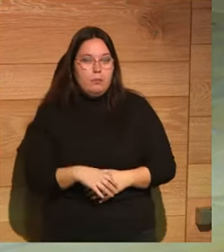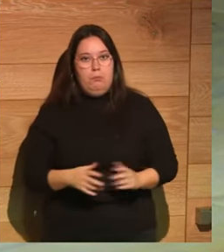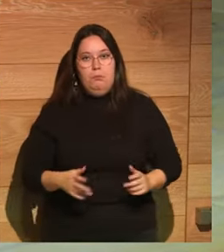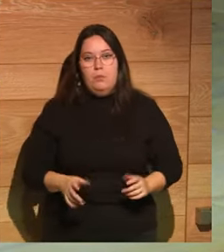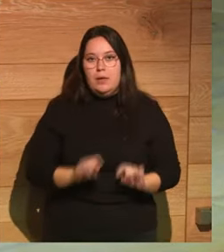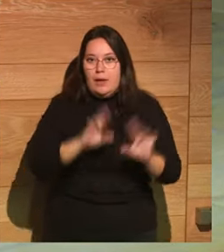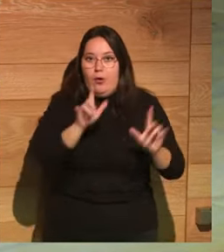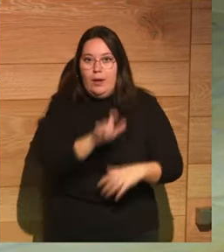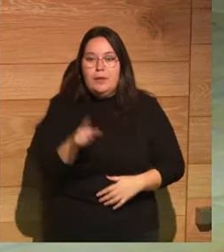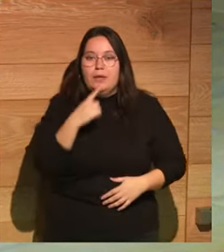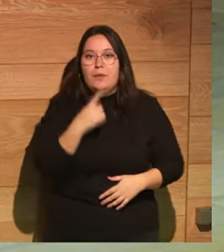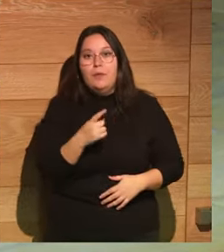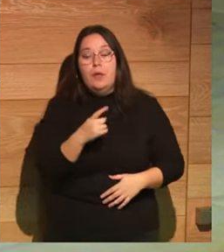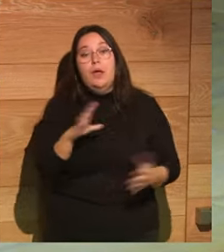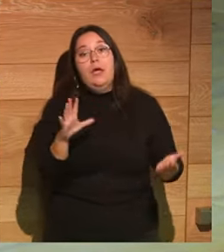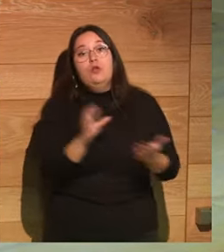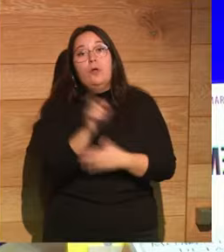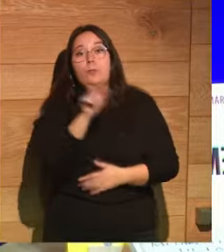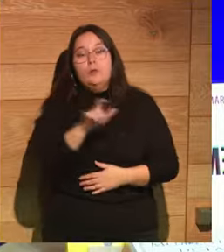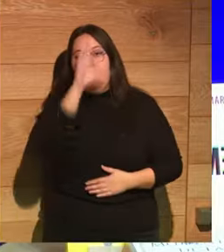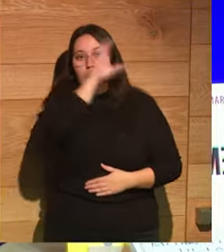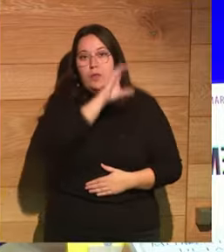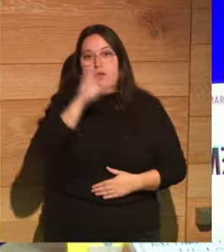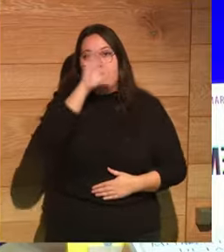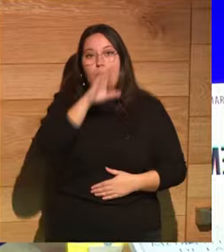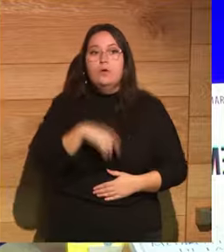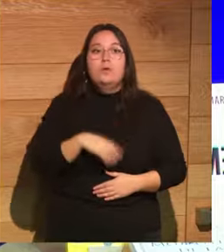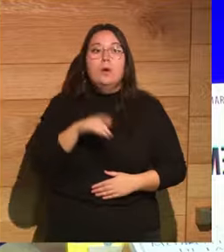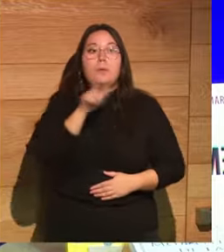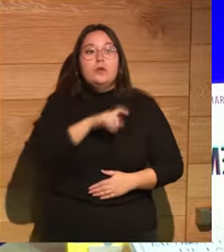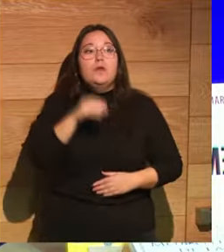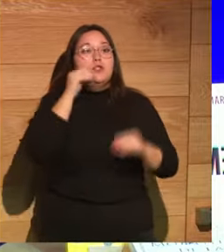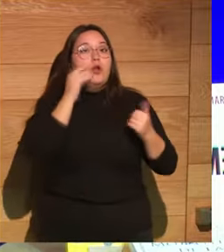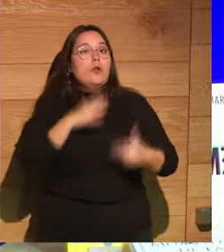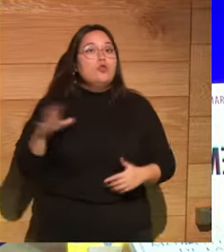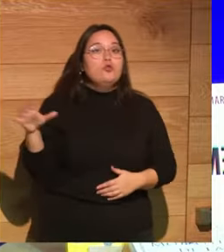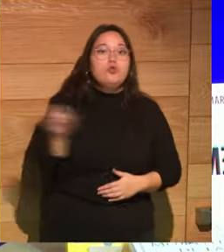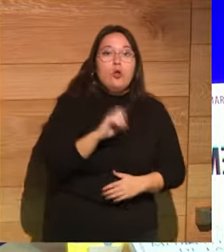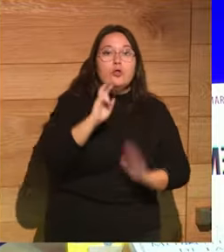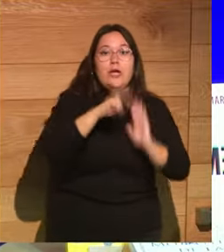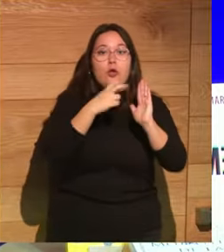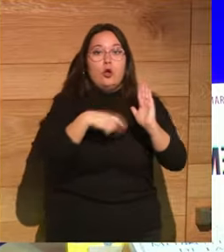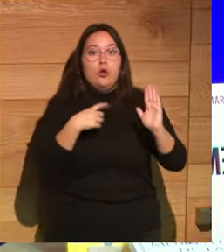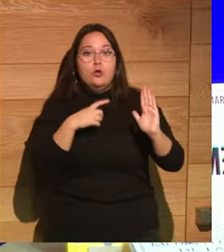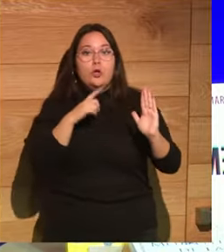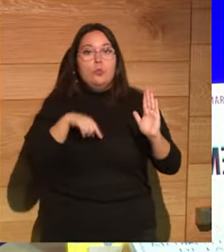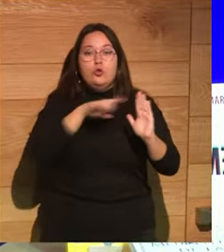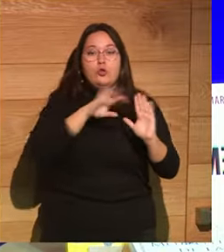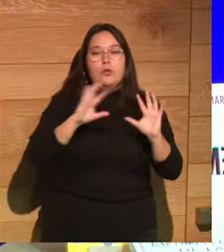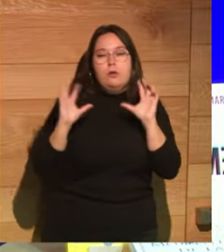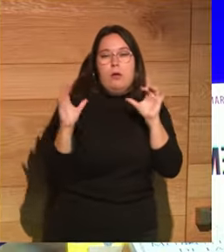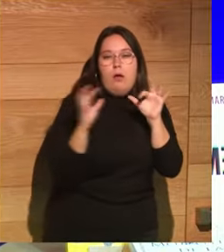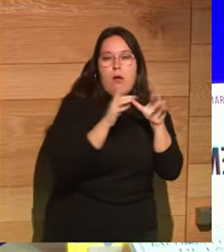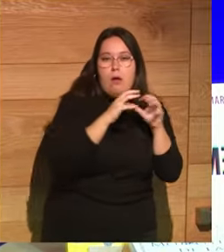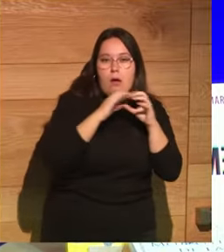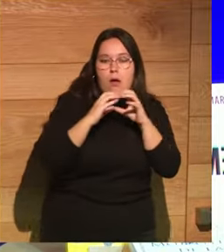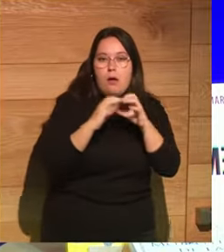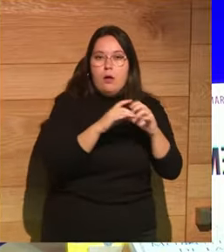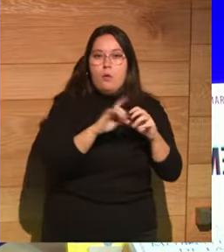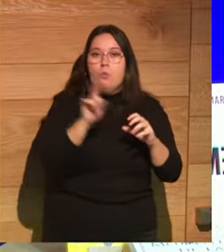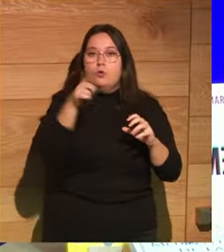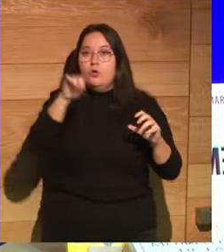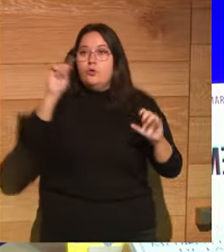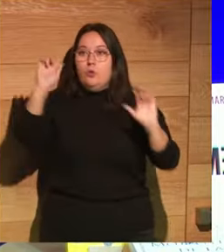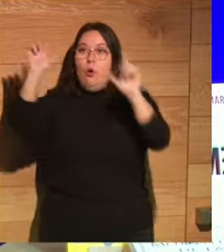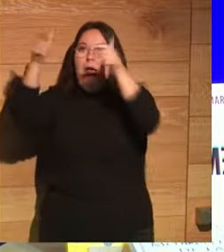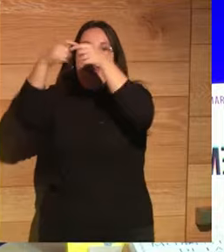hay gente que te dice bueno es que todos los científicos todos los historiadores todos los arqueólogos estáis todos conchabados estáis todos a sueldo